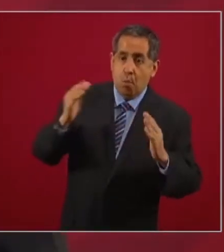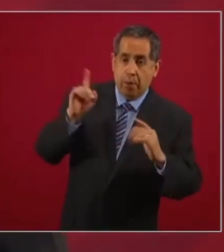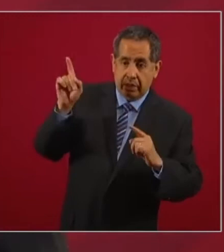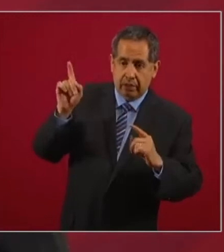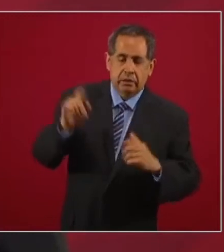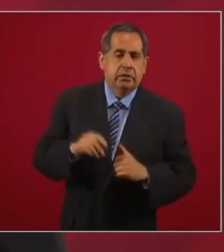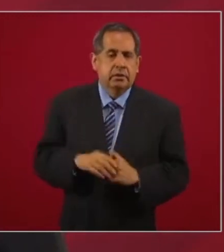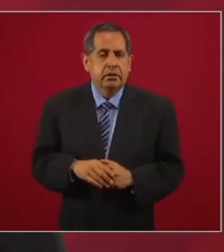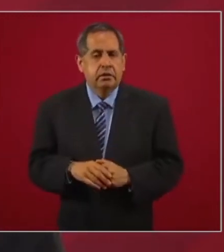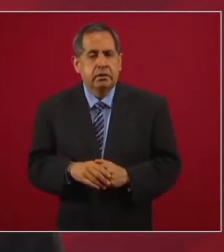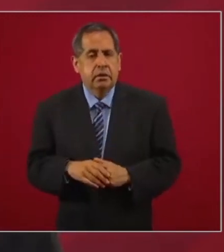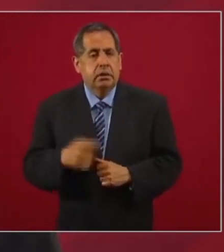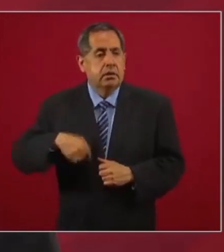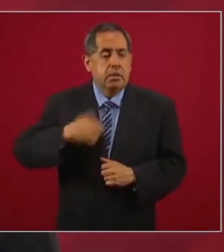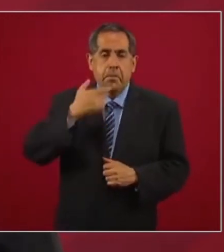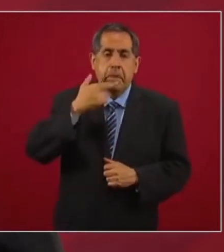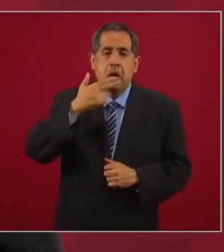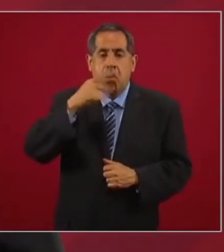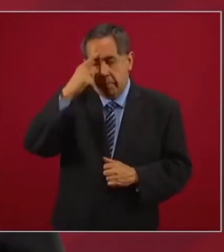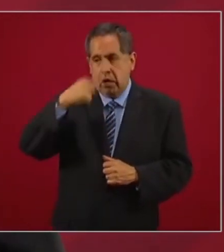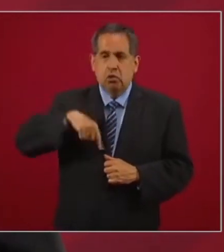Nos ha ido mejor a nosotros.